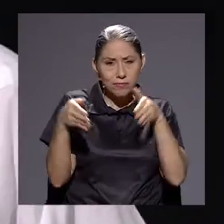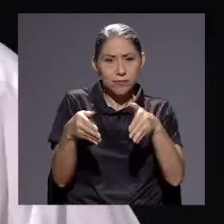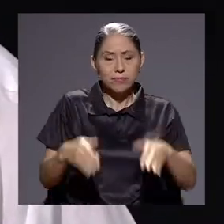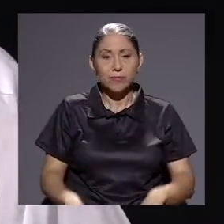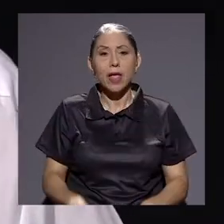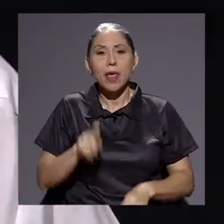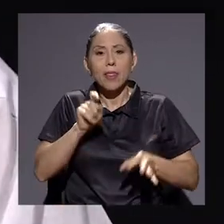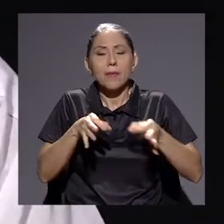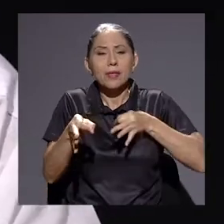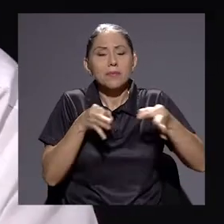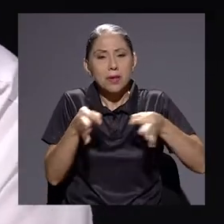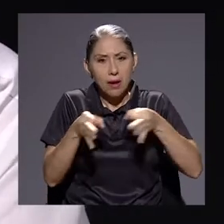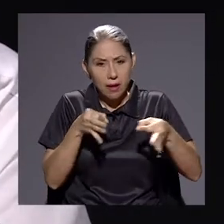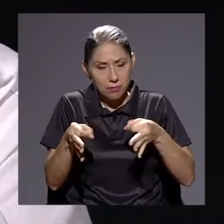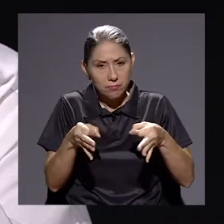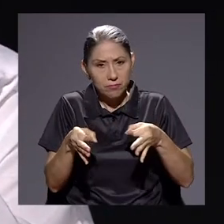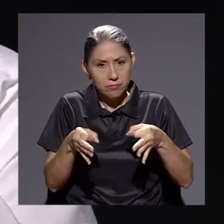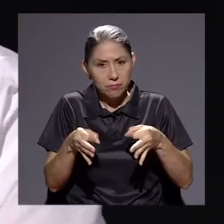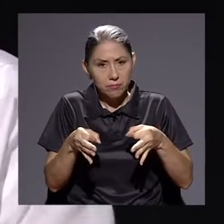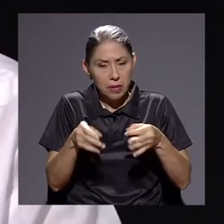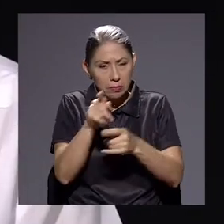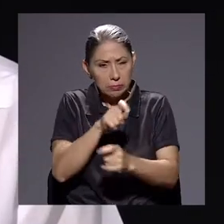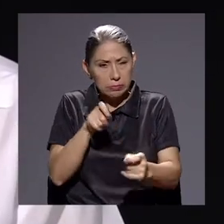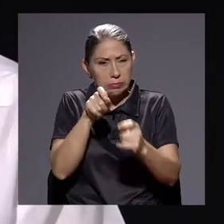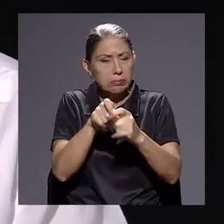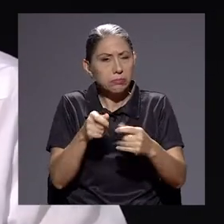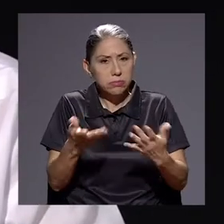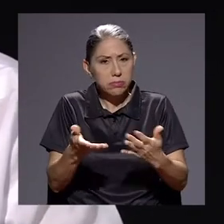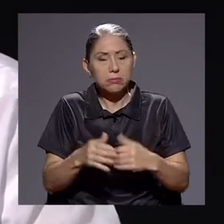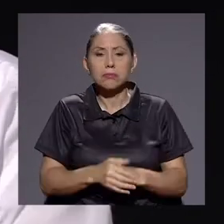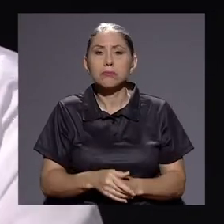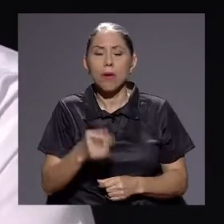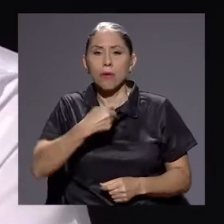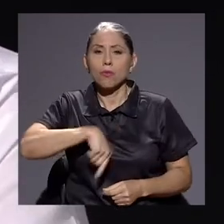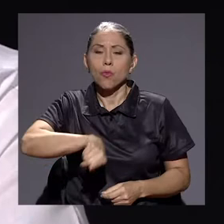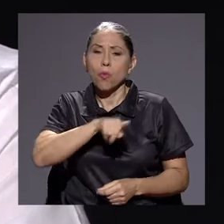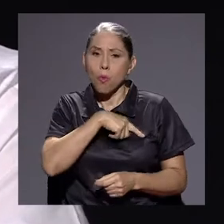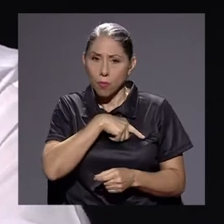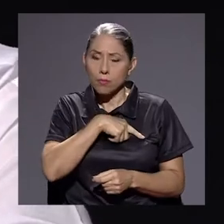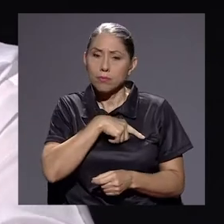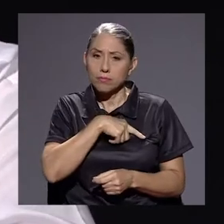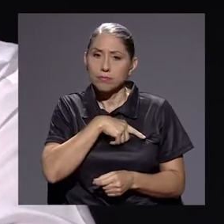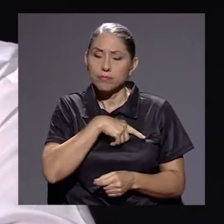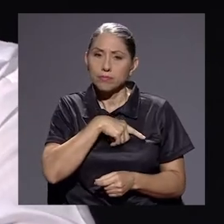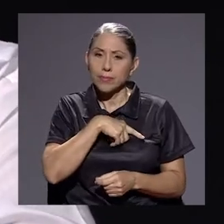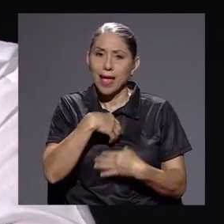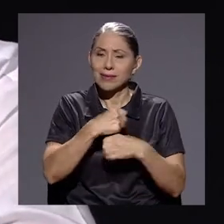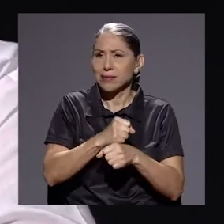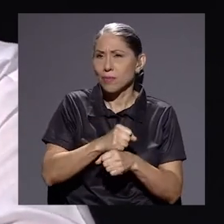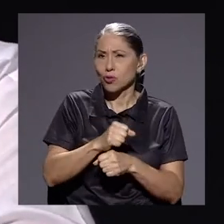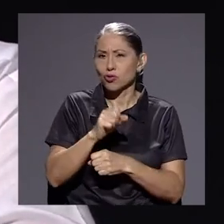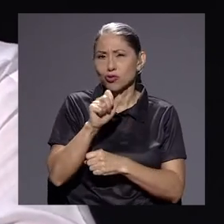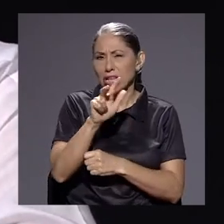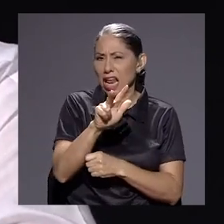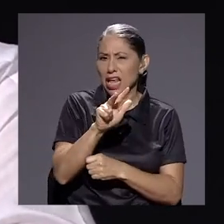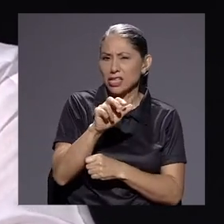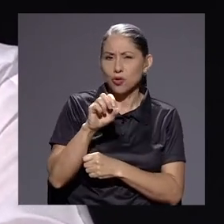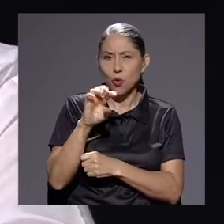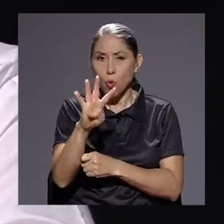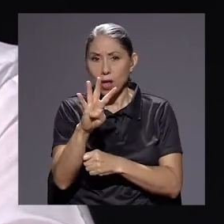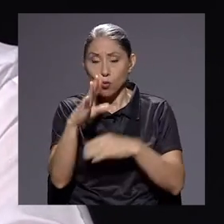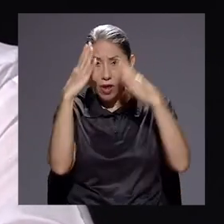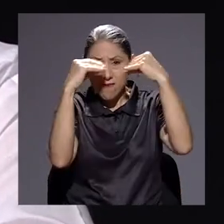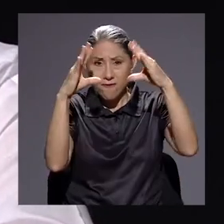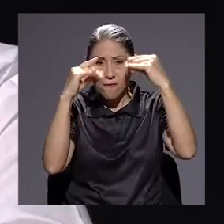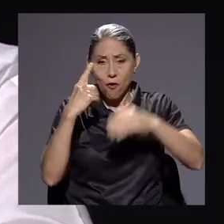Bueno, habría que explicar para que quede más preciso lo siguiente. Nosotros hacemos tres o cuatro informes al